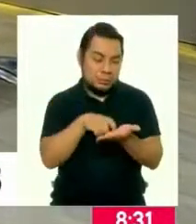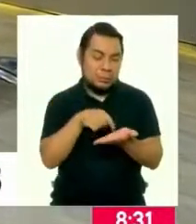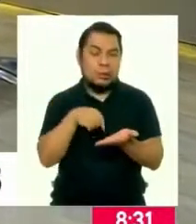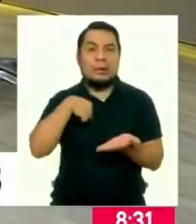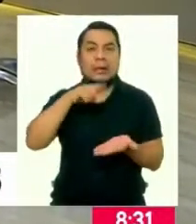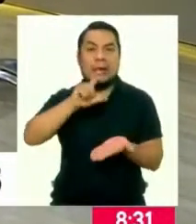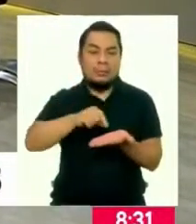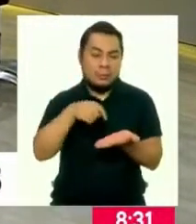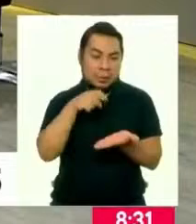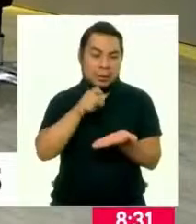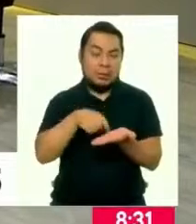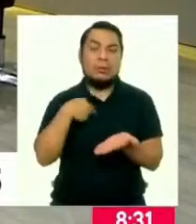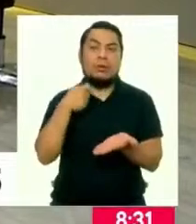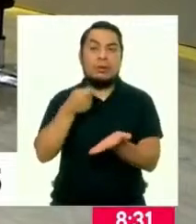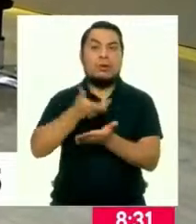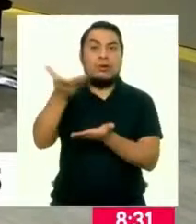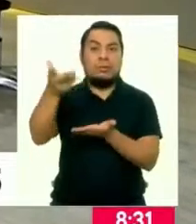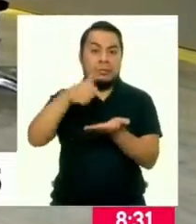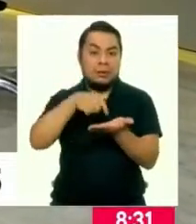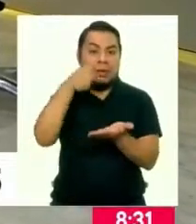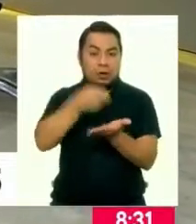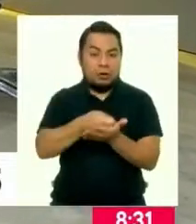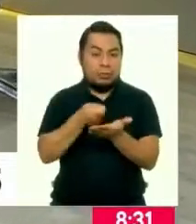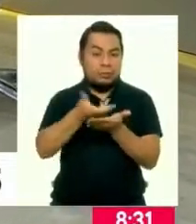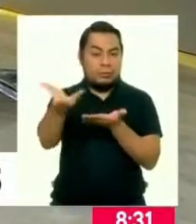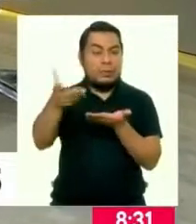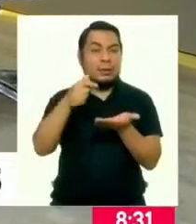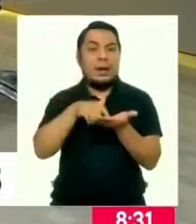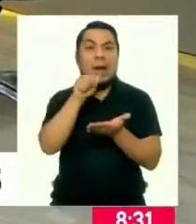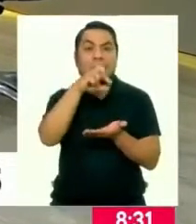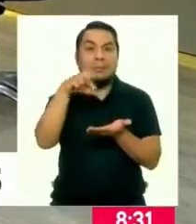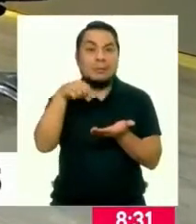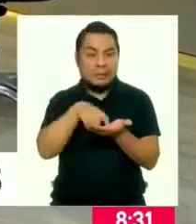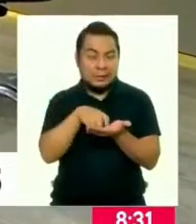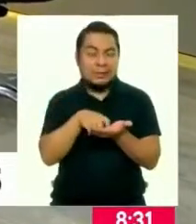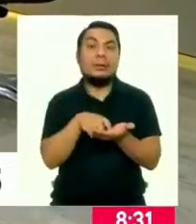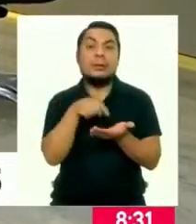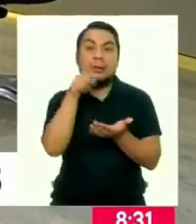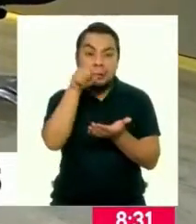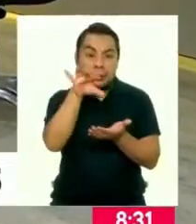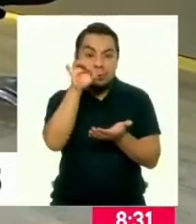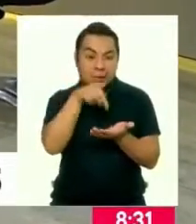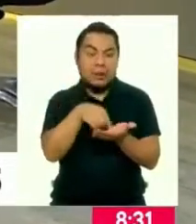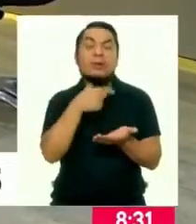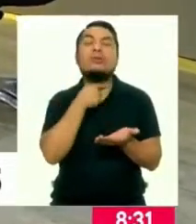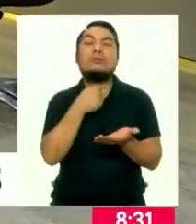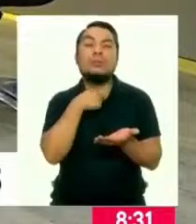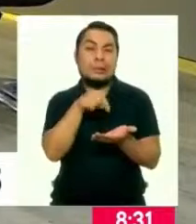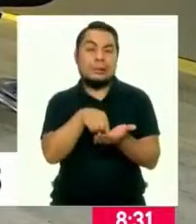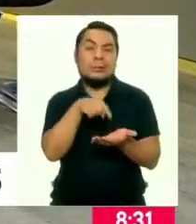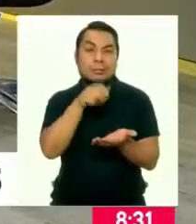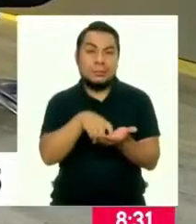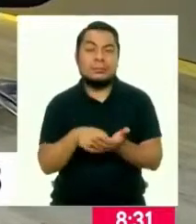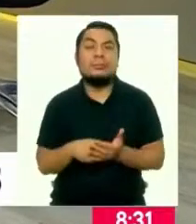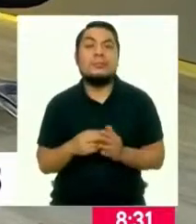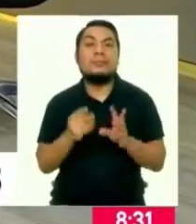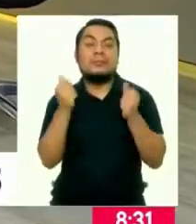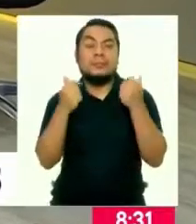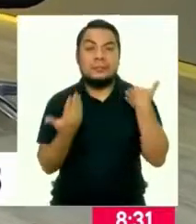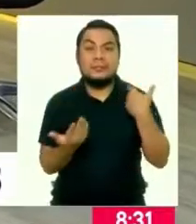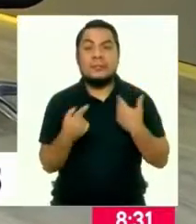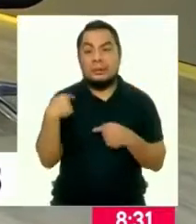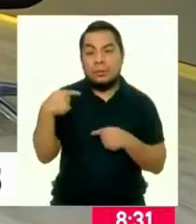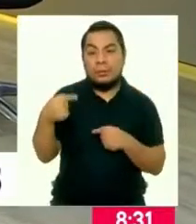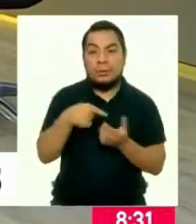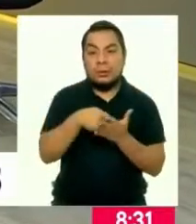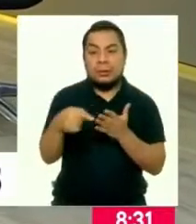de nuestro país, ¿puedo solicitar o comprar el tipo de quinoa que me provoque e inmediatamente, a los